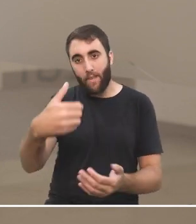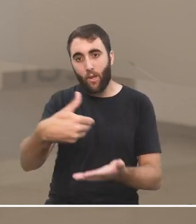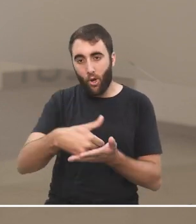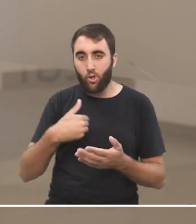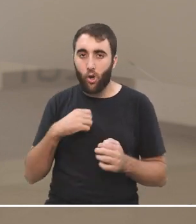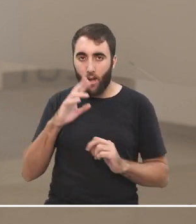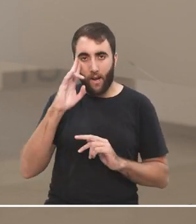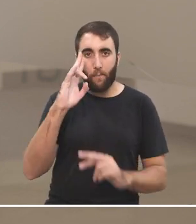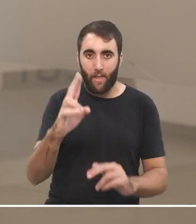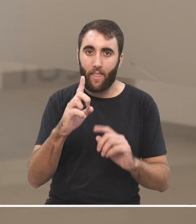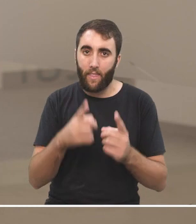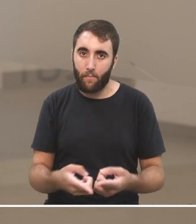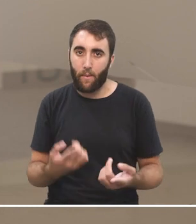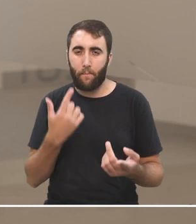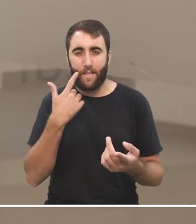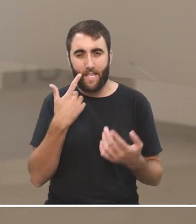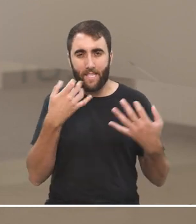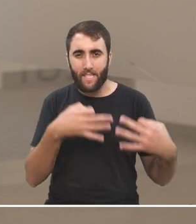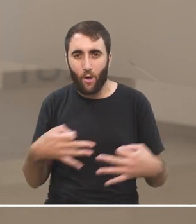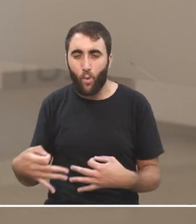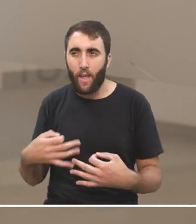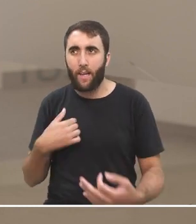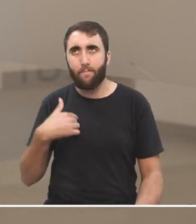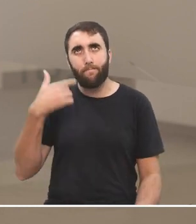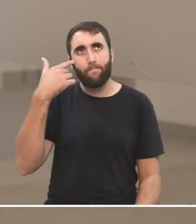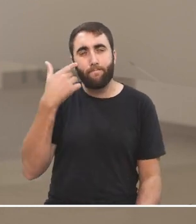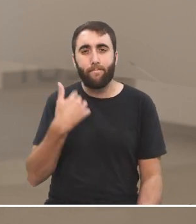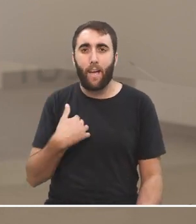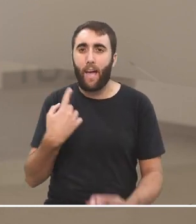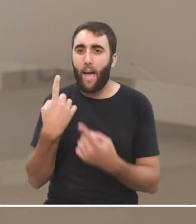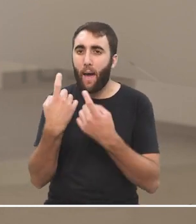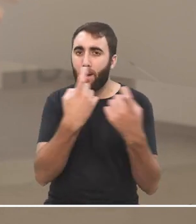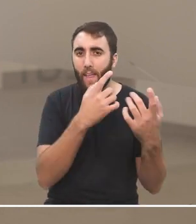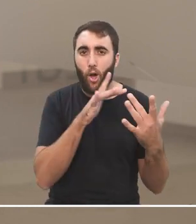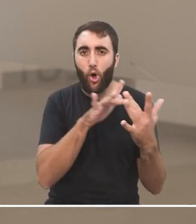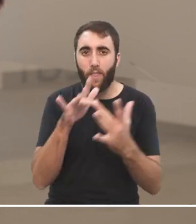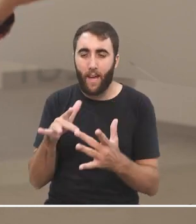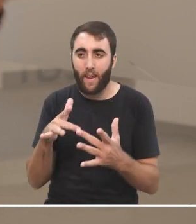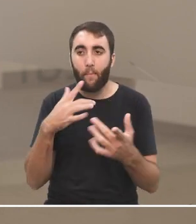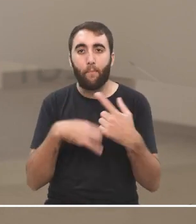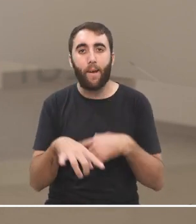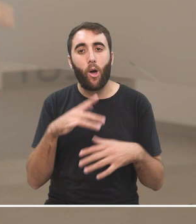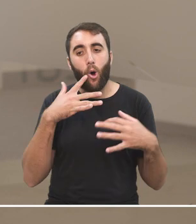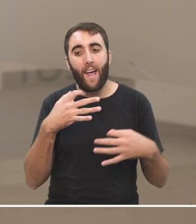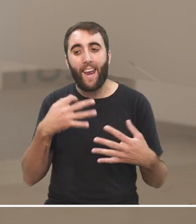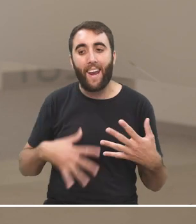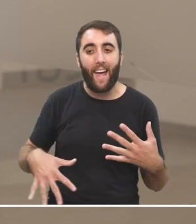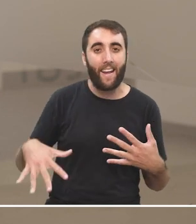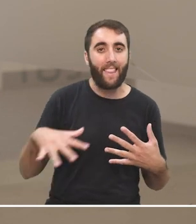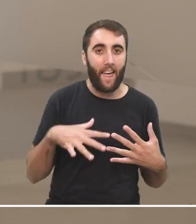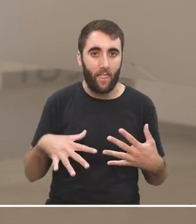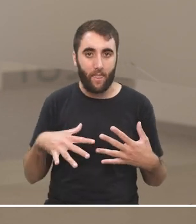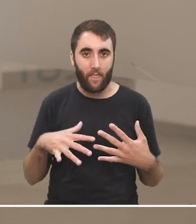propias certezas y tratar de aprender en contacto con el otro y con la realidad consensuada